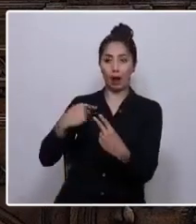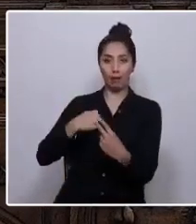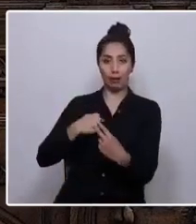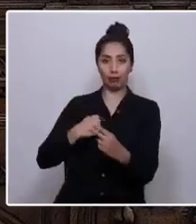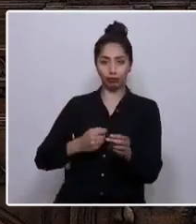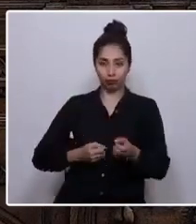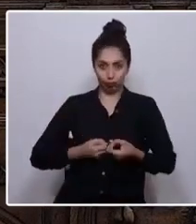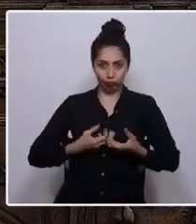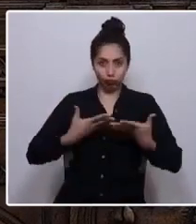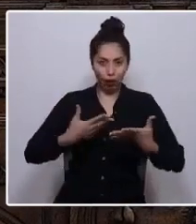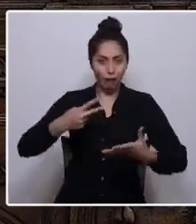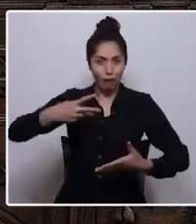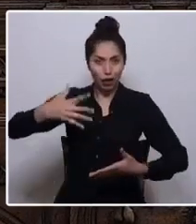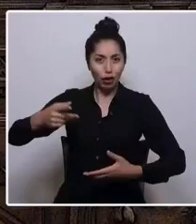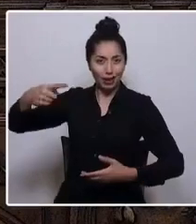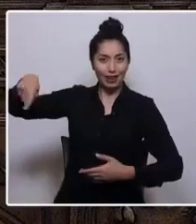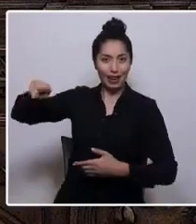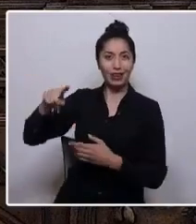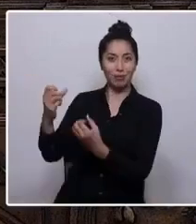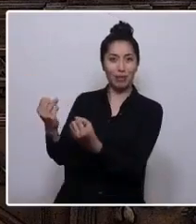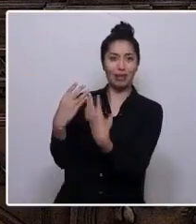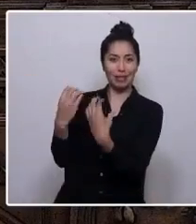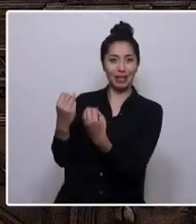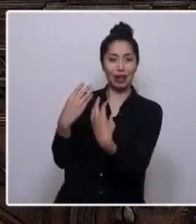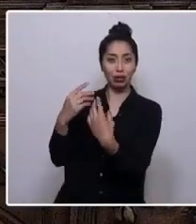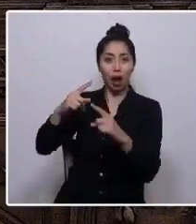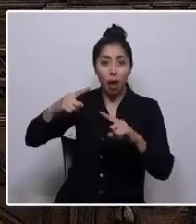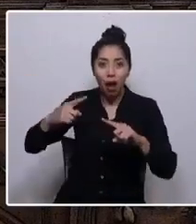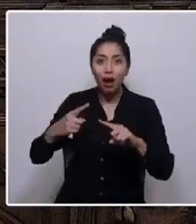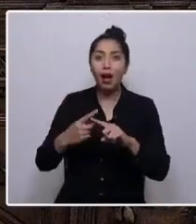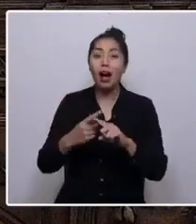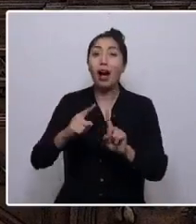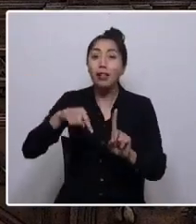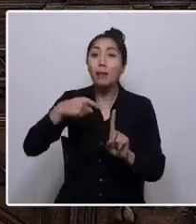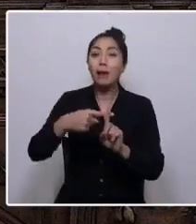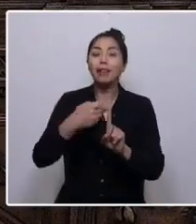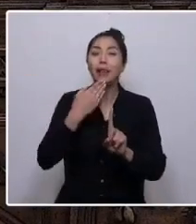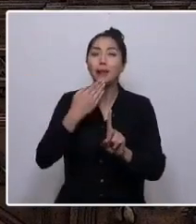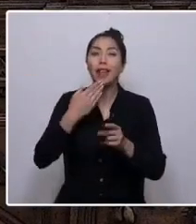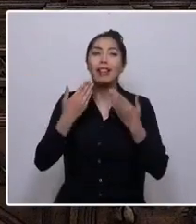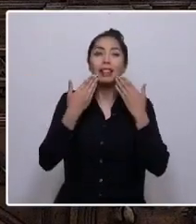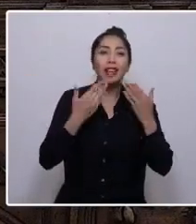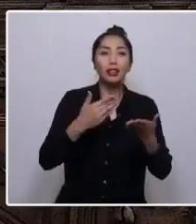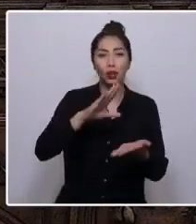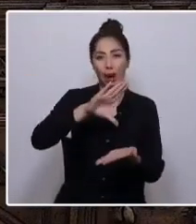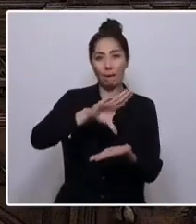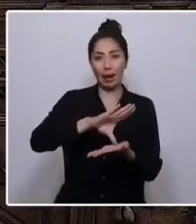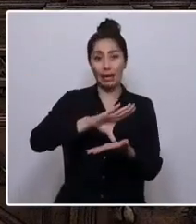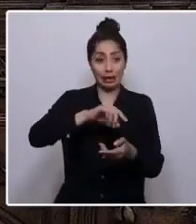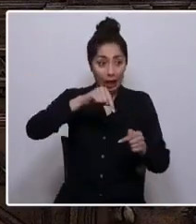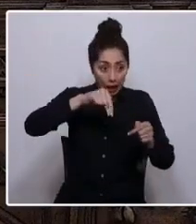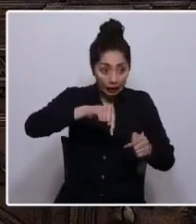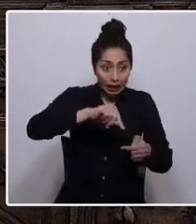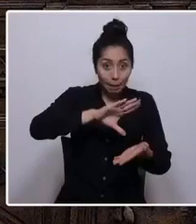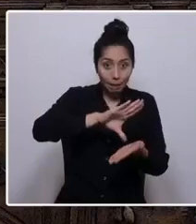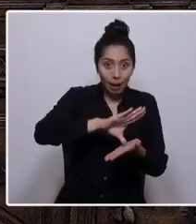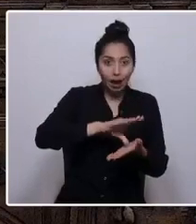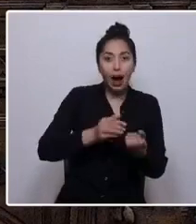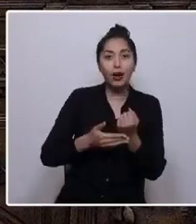al mismo tiempo devolviendo al país una pequeña parte de lo mucho que ellos recibieron.